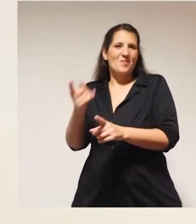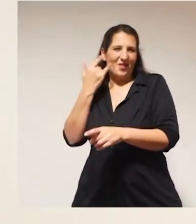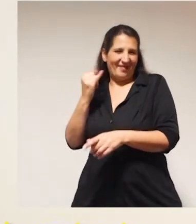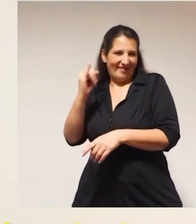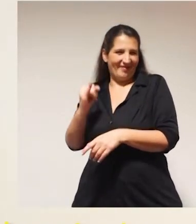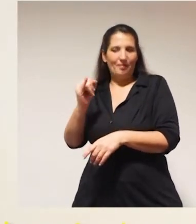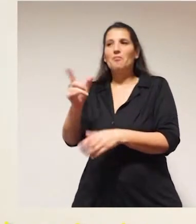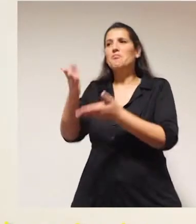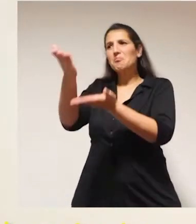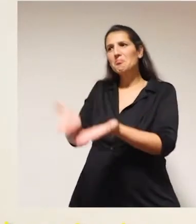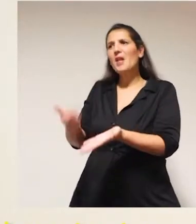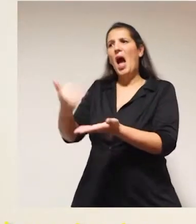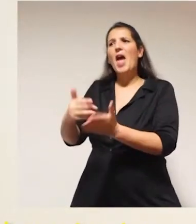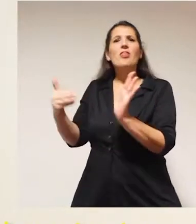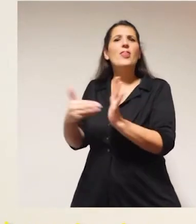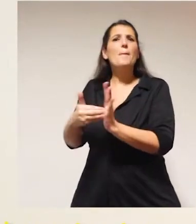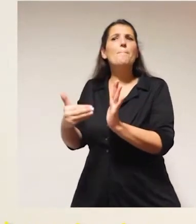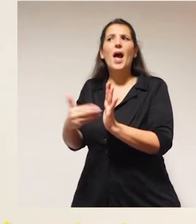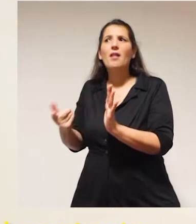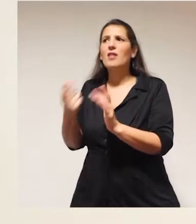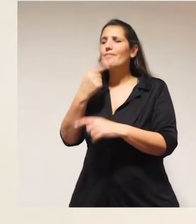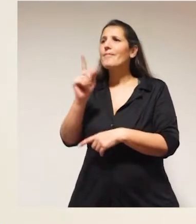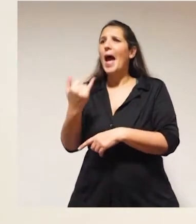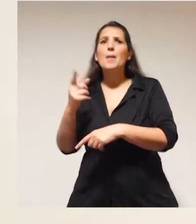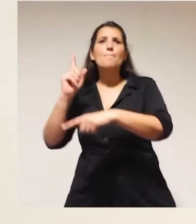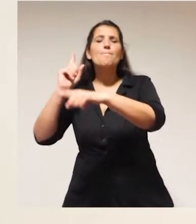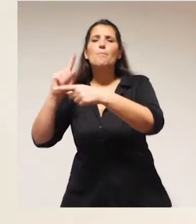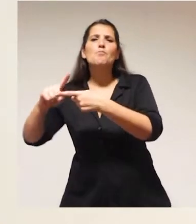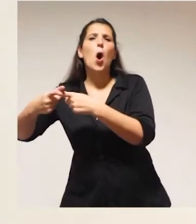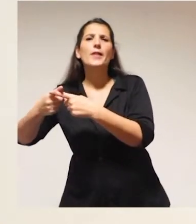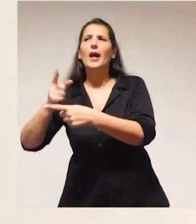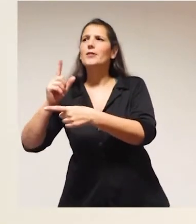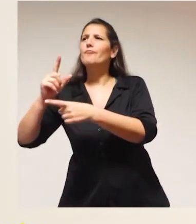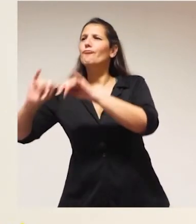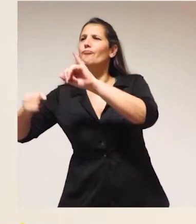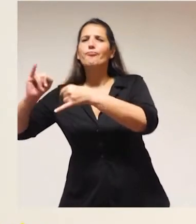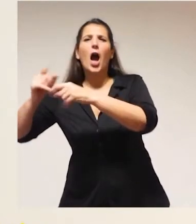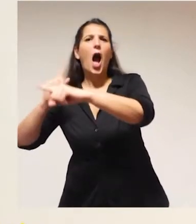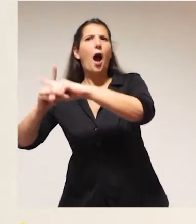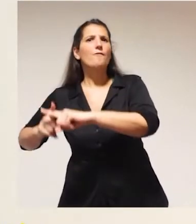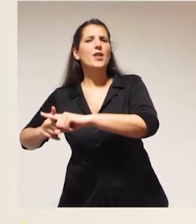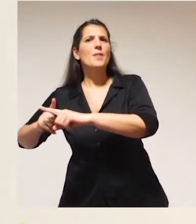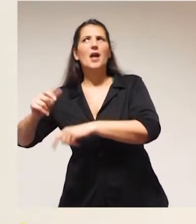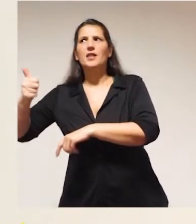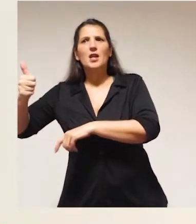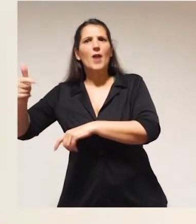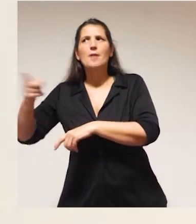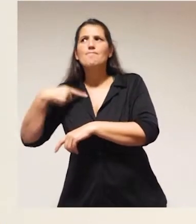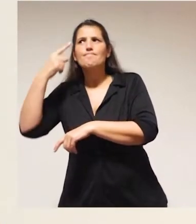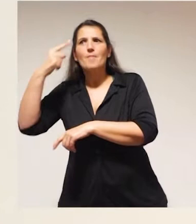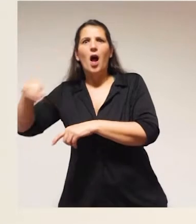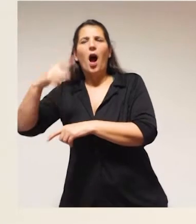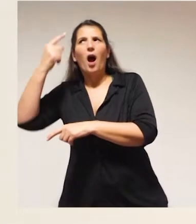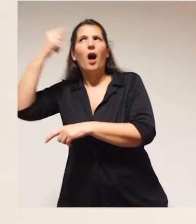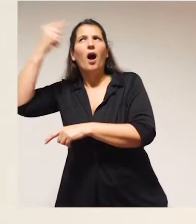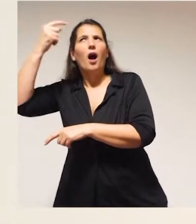mencionado, tiene ciertas características que en el contexto de las políticas afirmativas es necesario tenerlas a concepto como